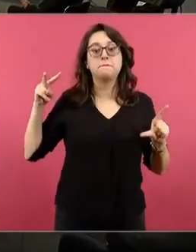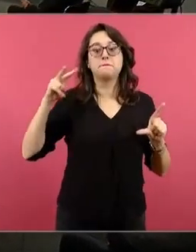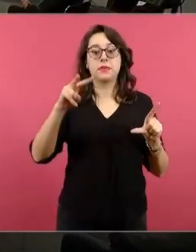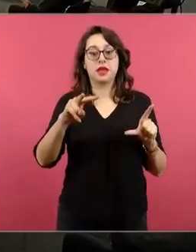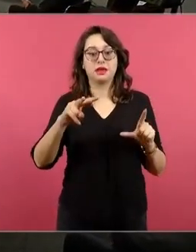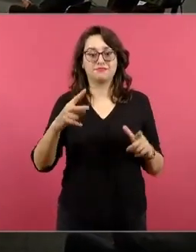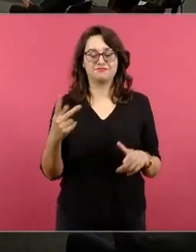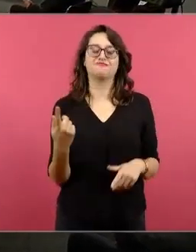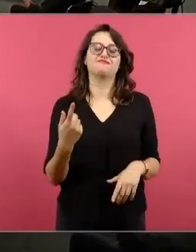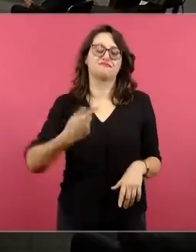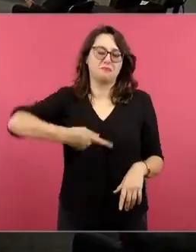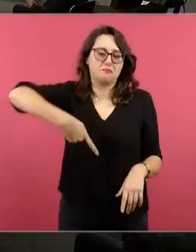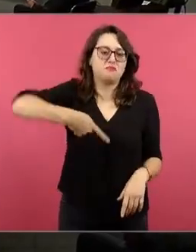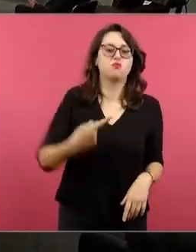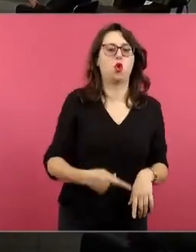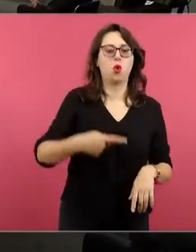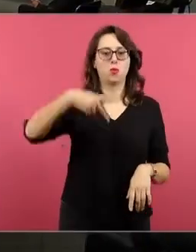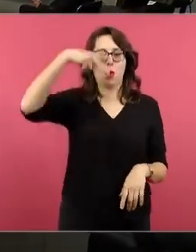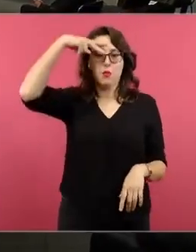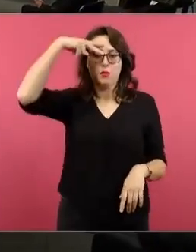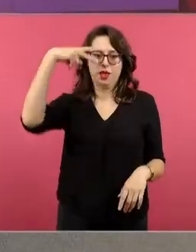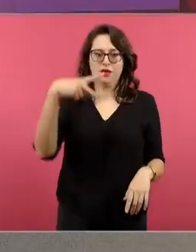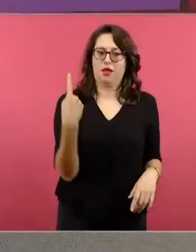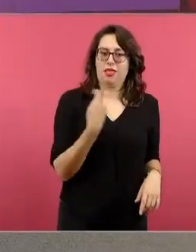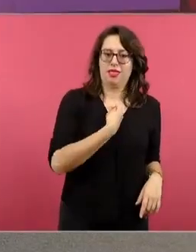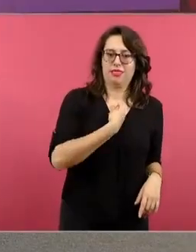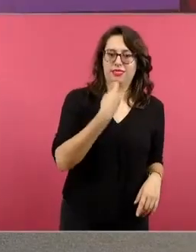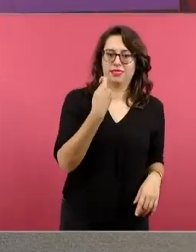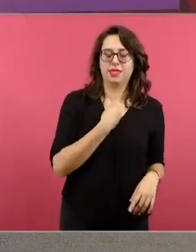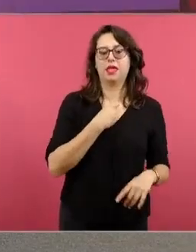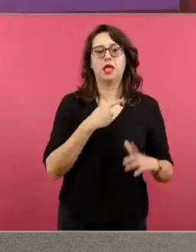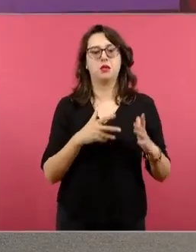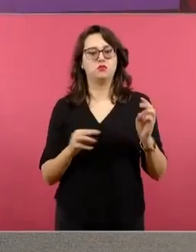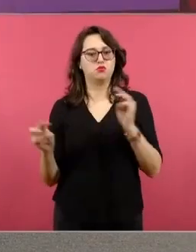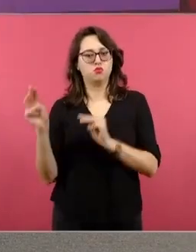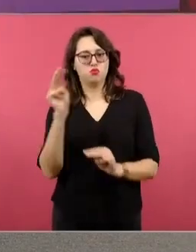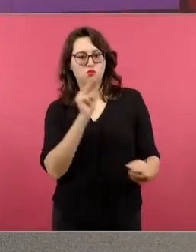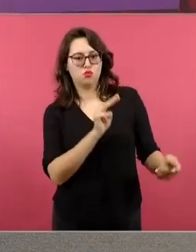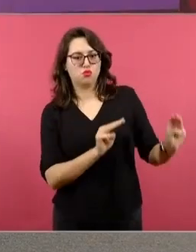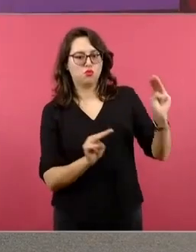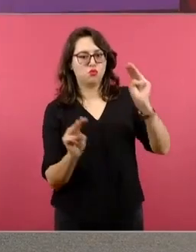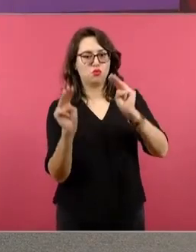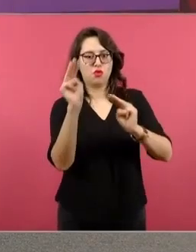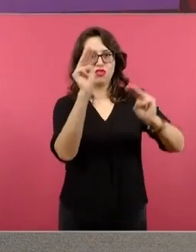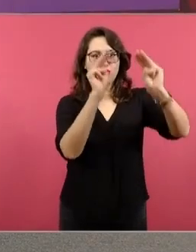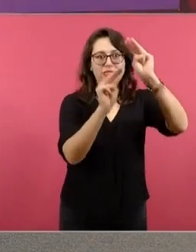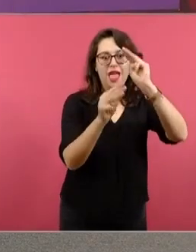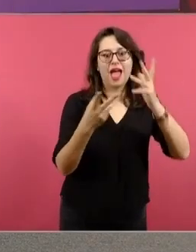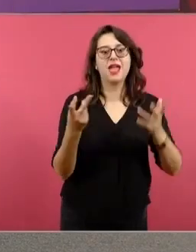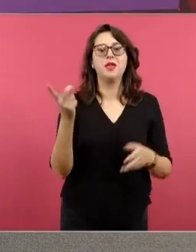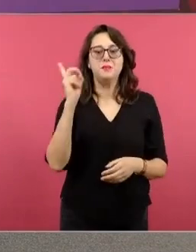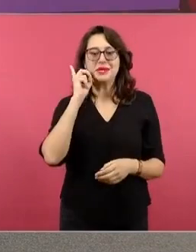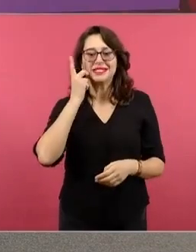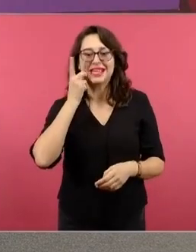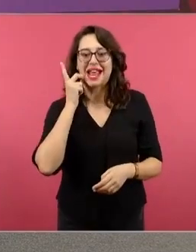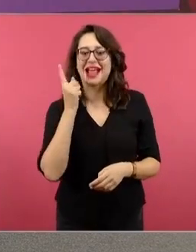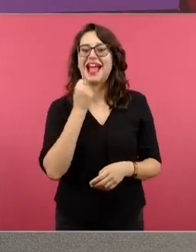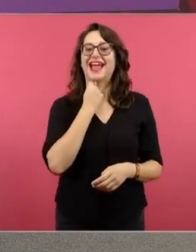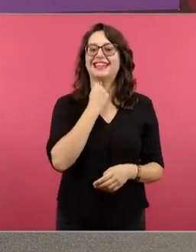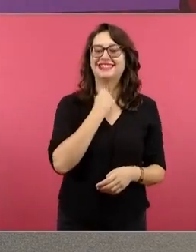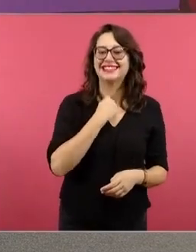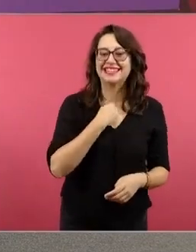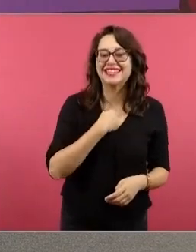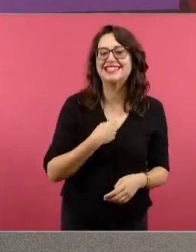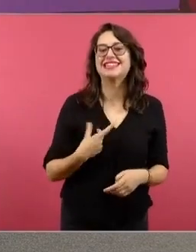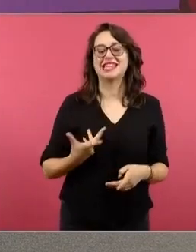identidad mexicana, las cordilleras, qué tal, de dónde sale el mezcal y el tequila, y